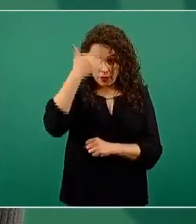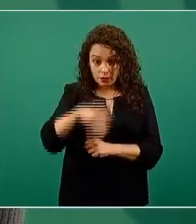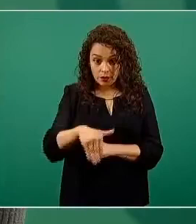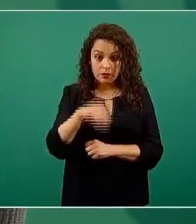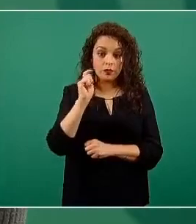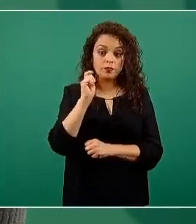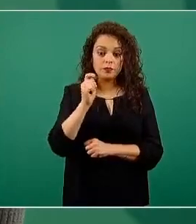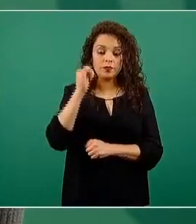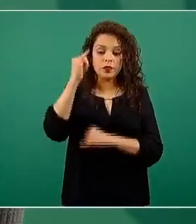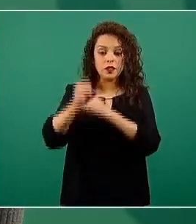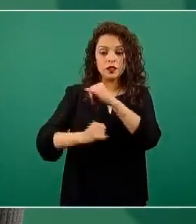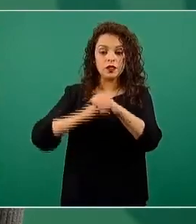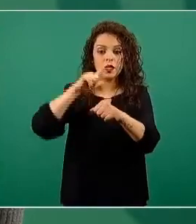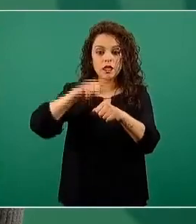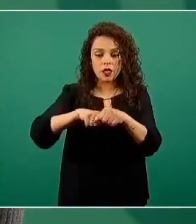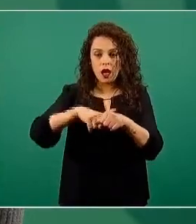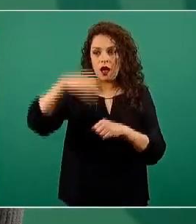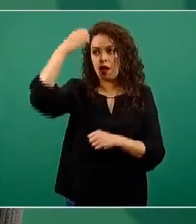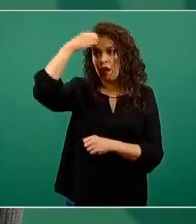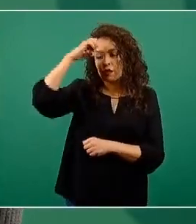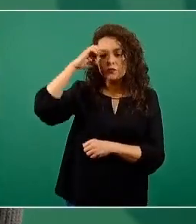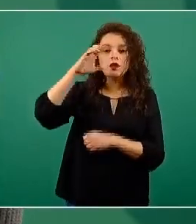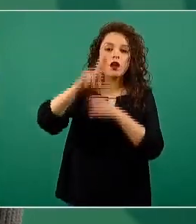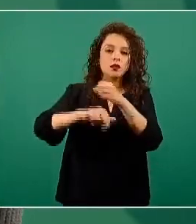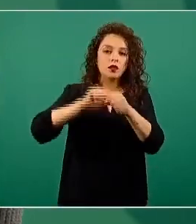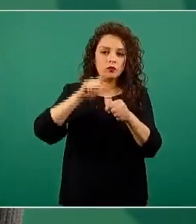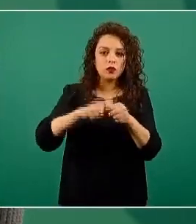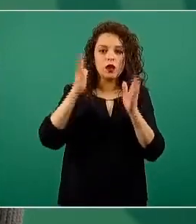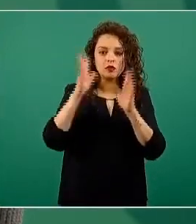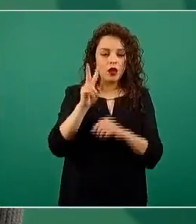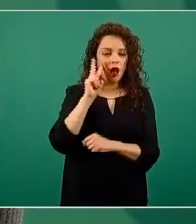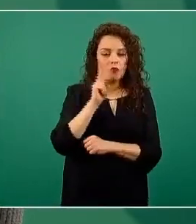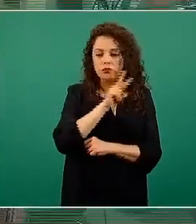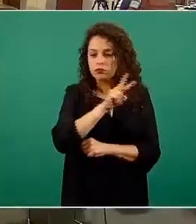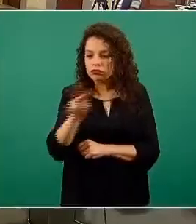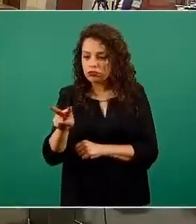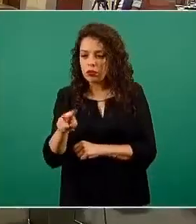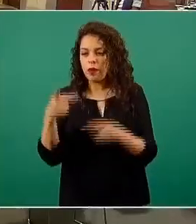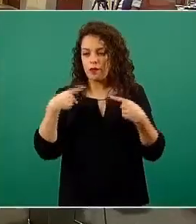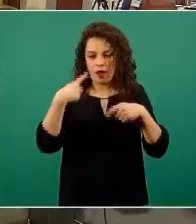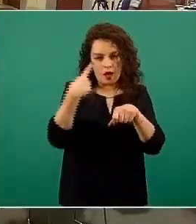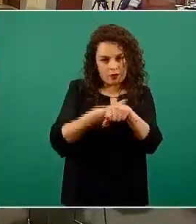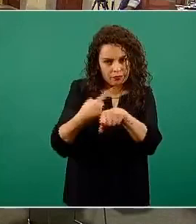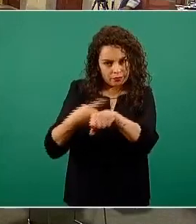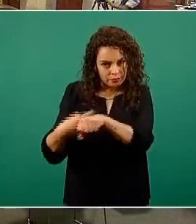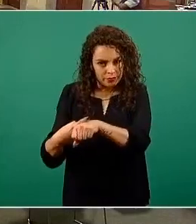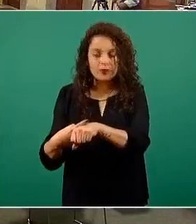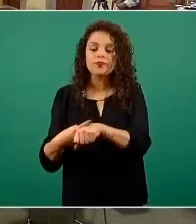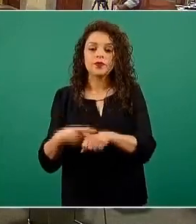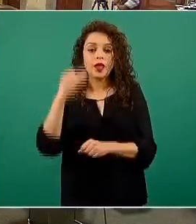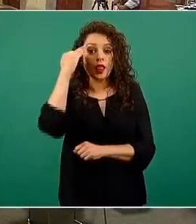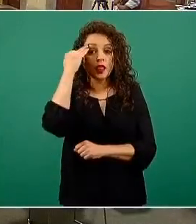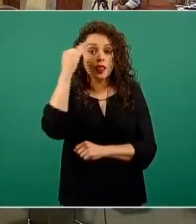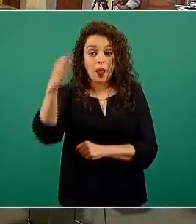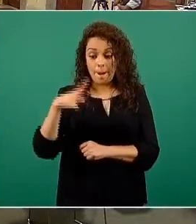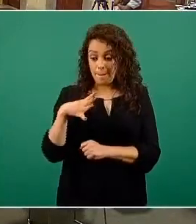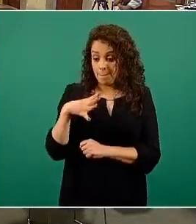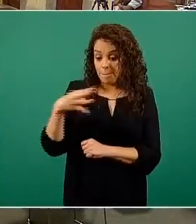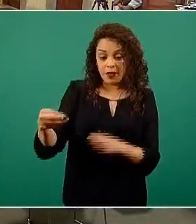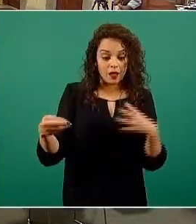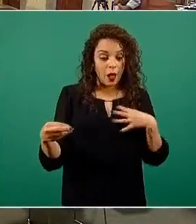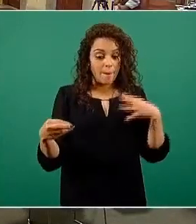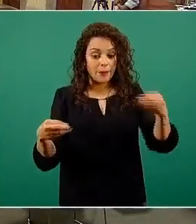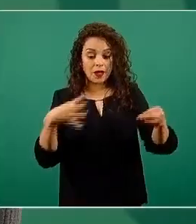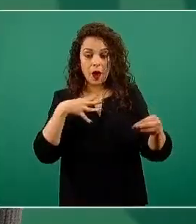internacional, la experiencia nacional también que se ha visto en relación a los casos, es que el periodo de contagiosidad, es decir, el